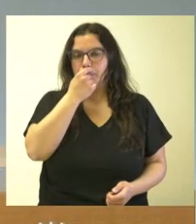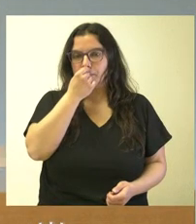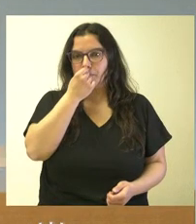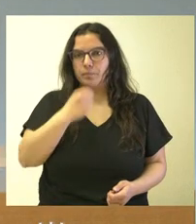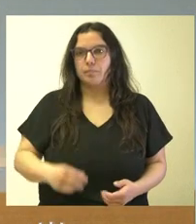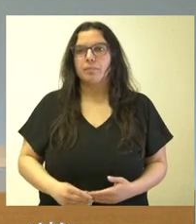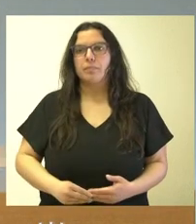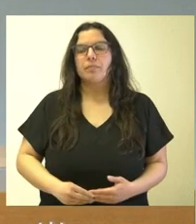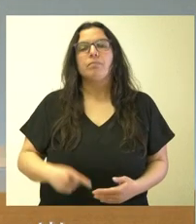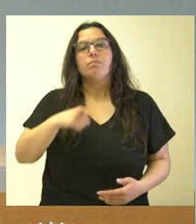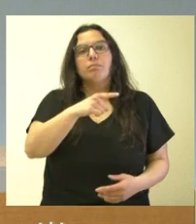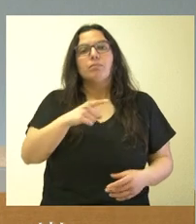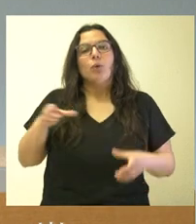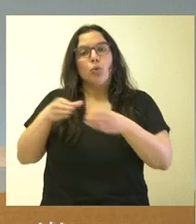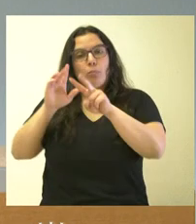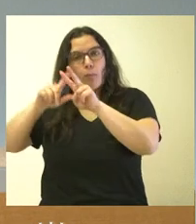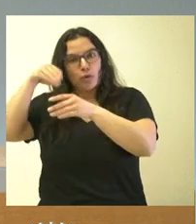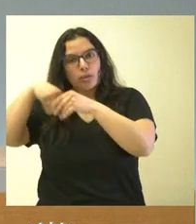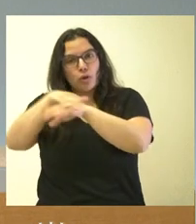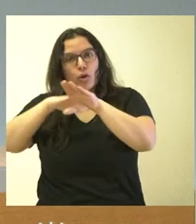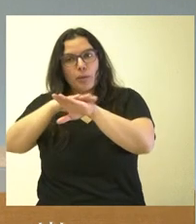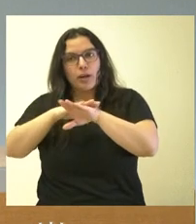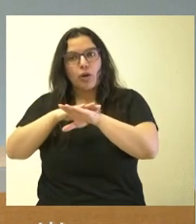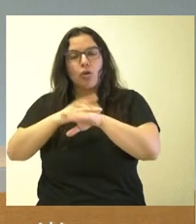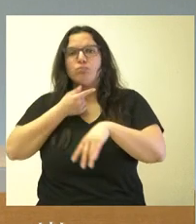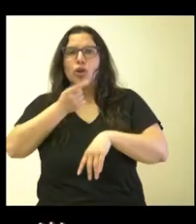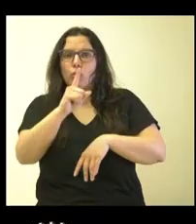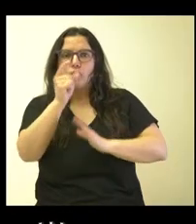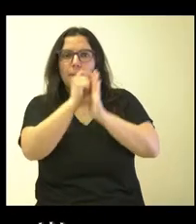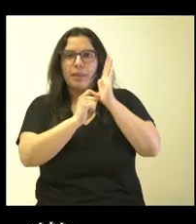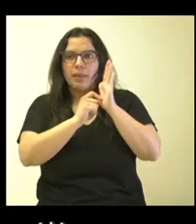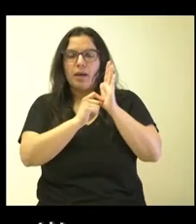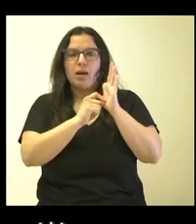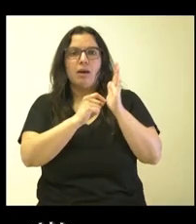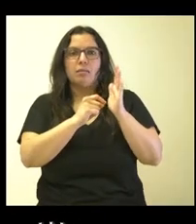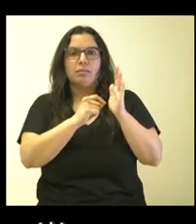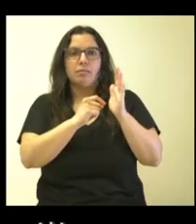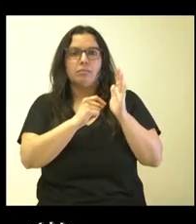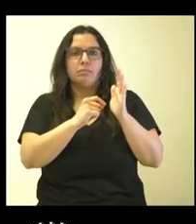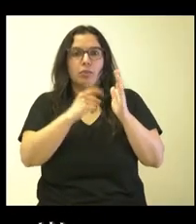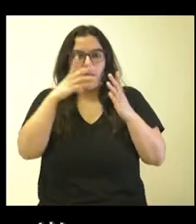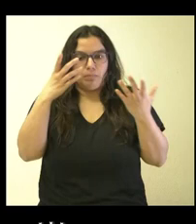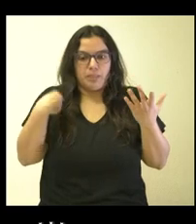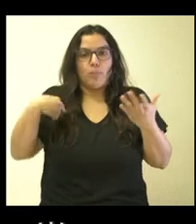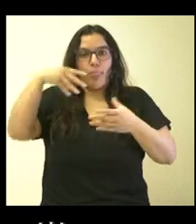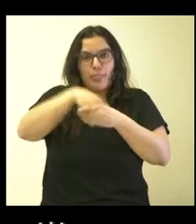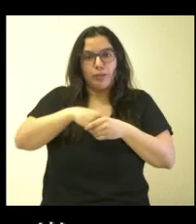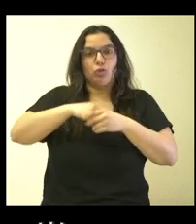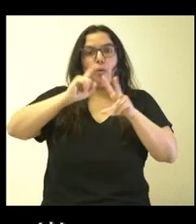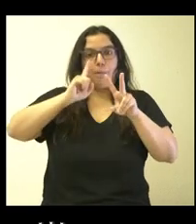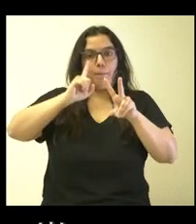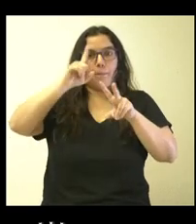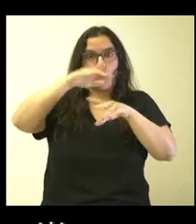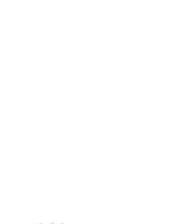Sus socios les han mostrado algún tipo de oposición a esta medida. Es lo que le preguntaba anteriormente. No por la posición del partido, sino por la posición de los miembros de Vox dentro de